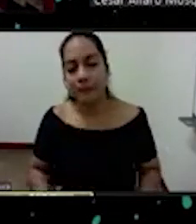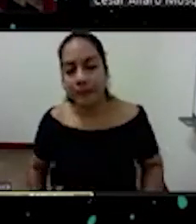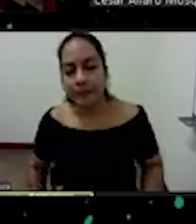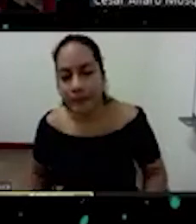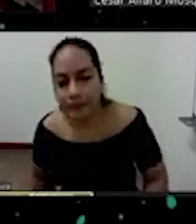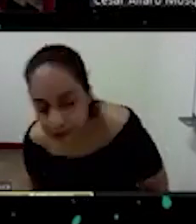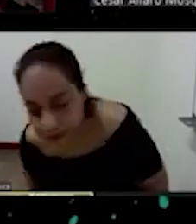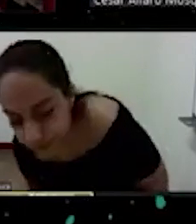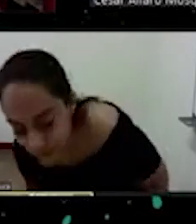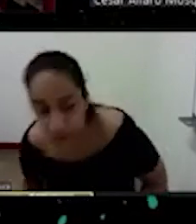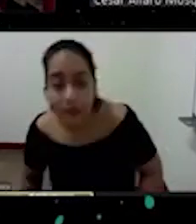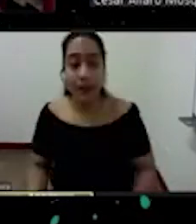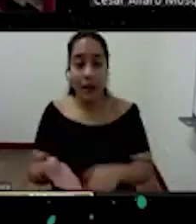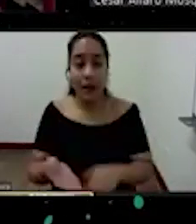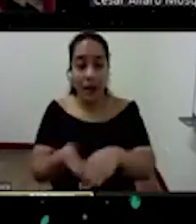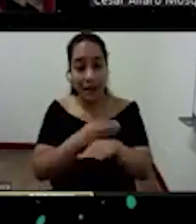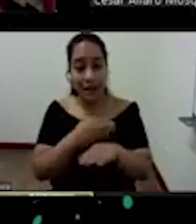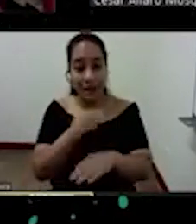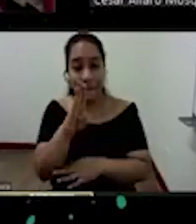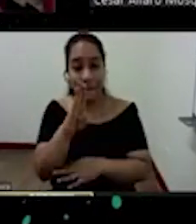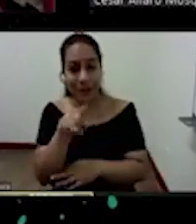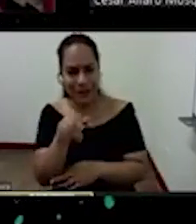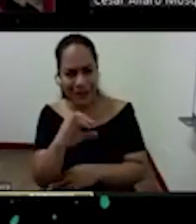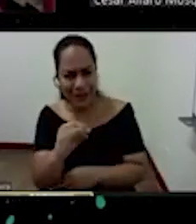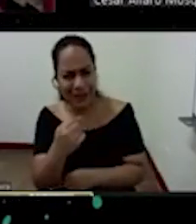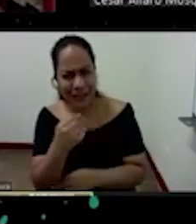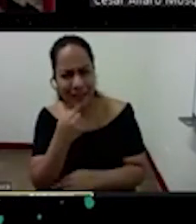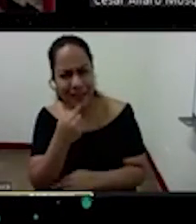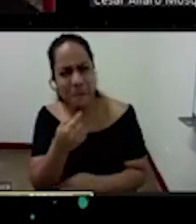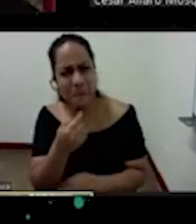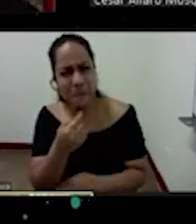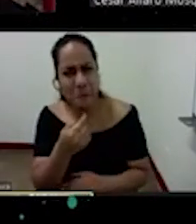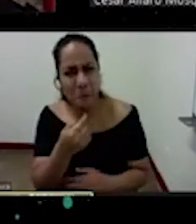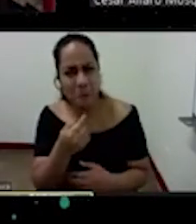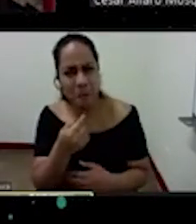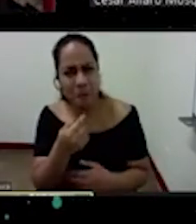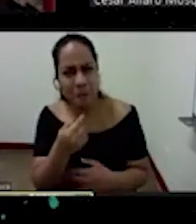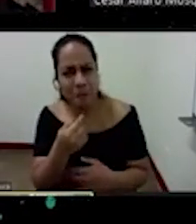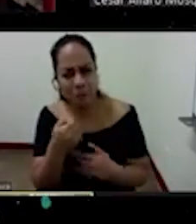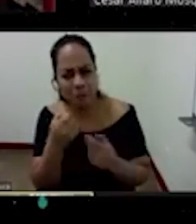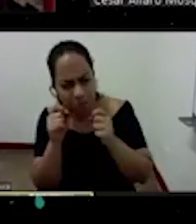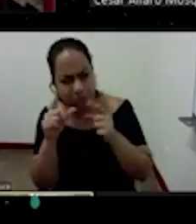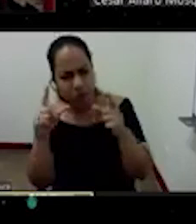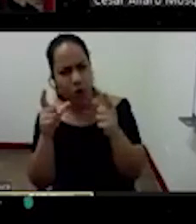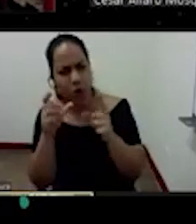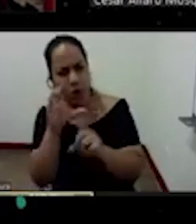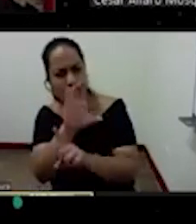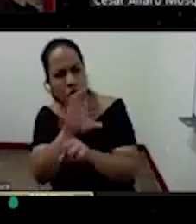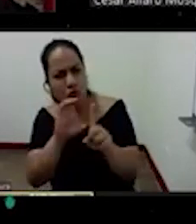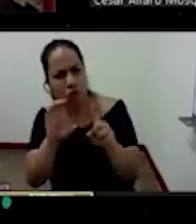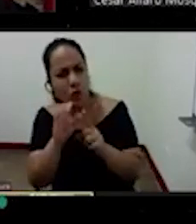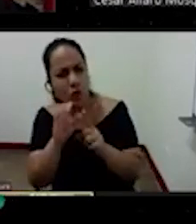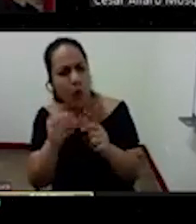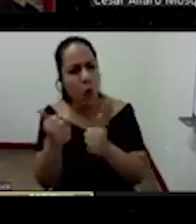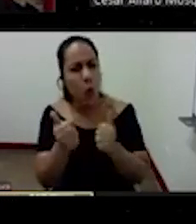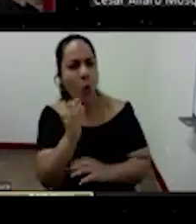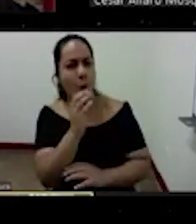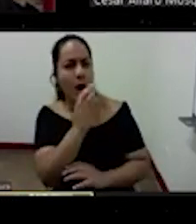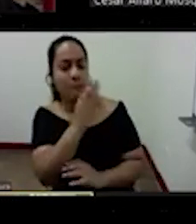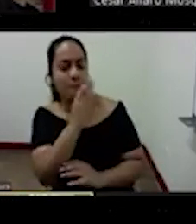Guatari visitaba Brasil se sorprende con la cultura brasileña a partir de las